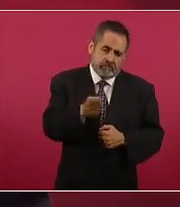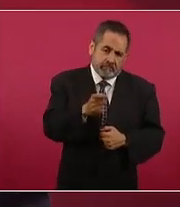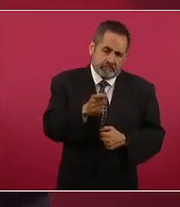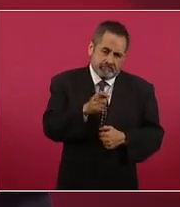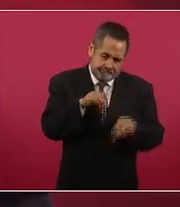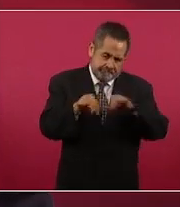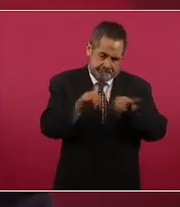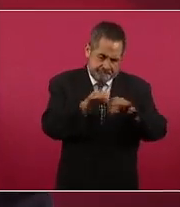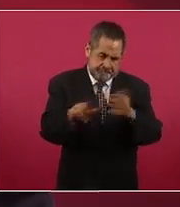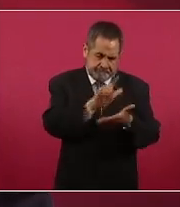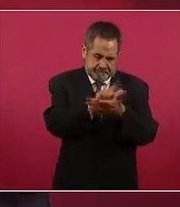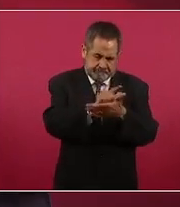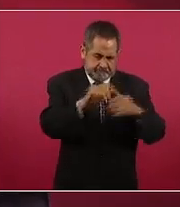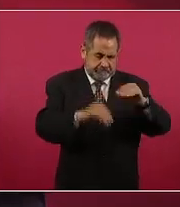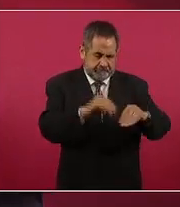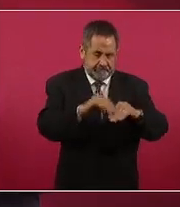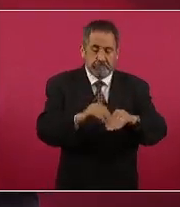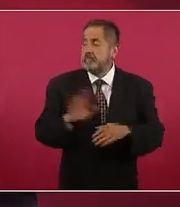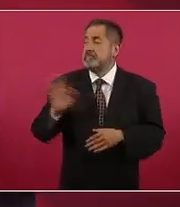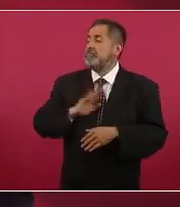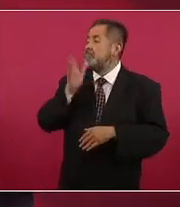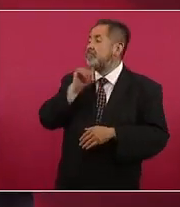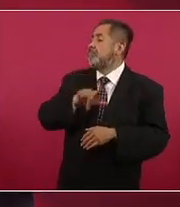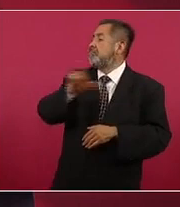si declaran moratoria